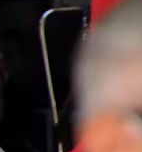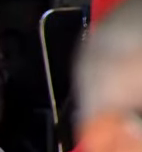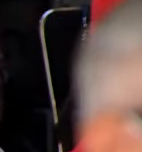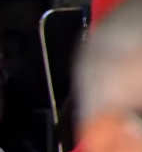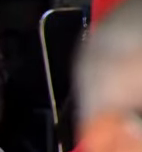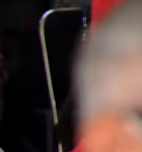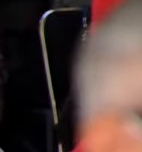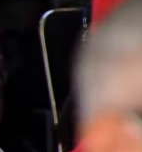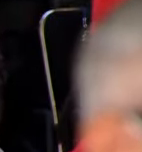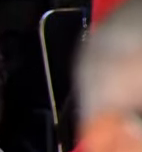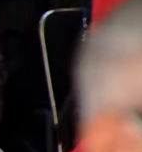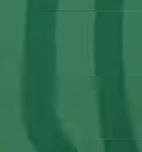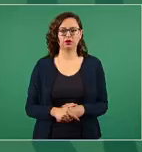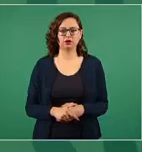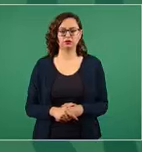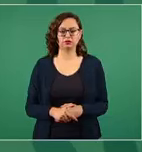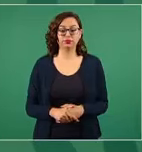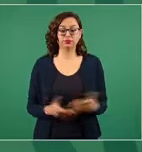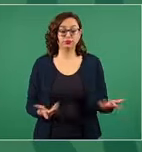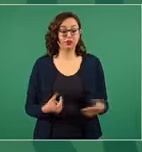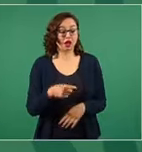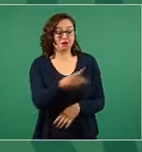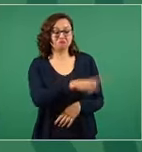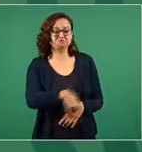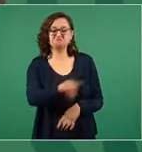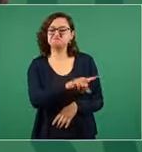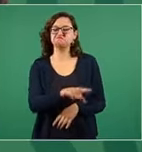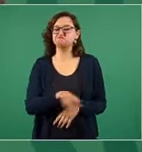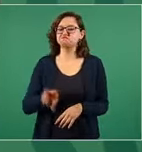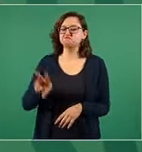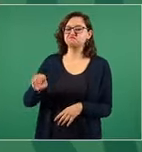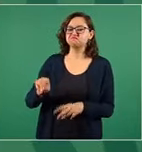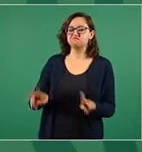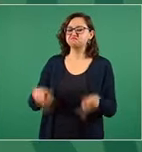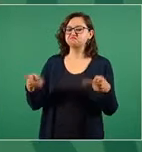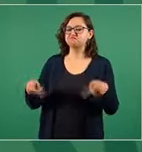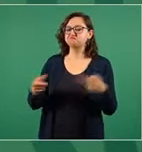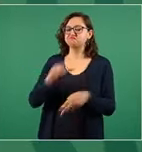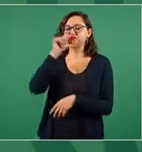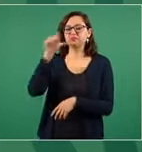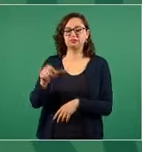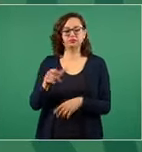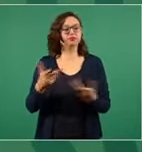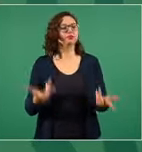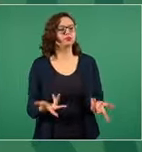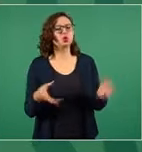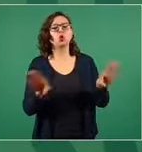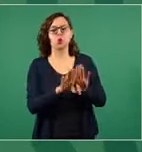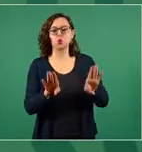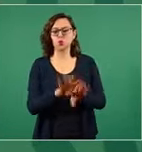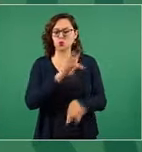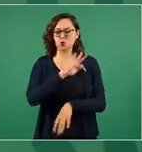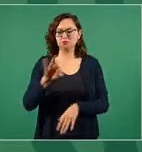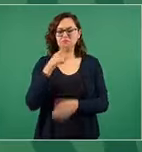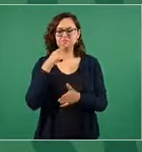Si se tienen que presentar denuncias penales